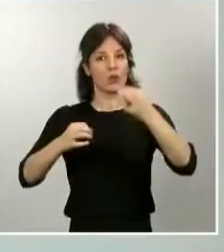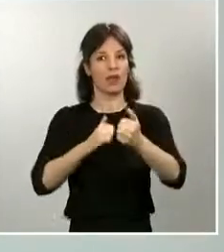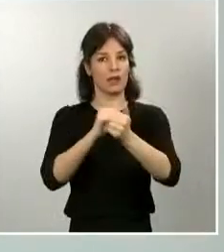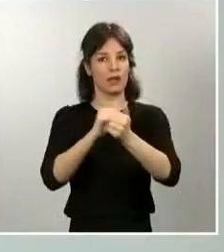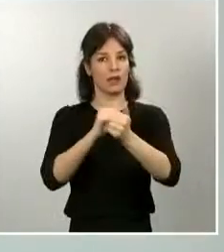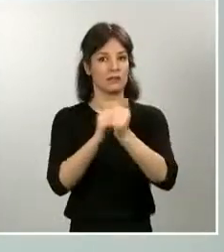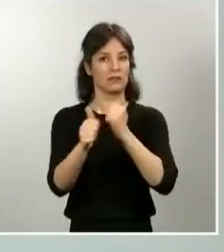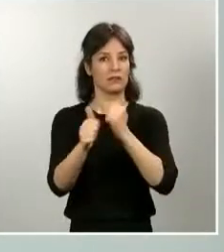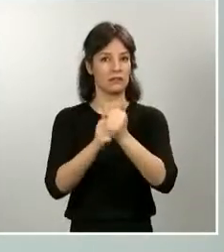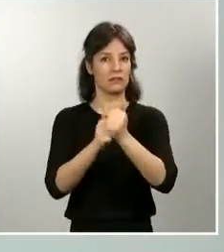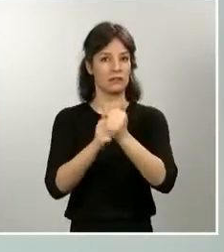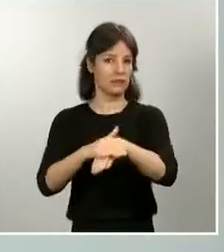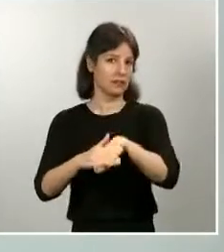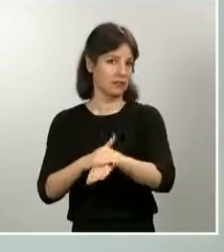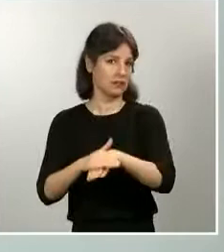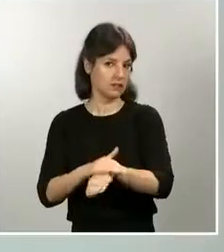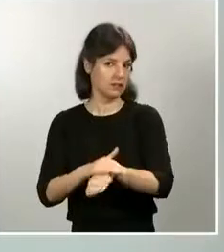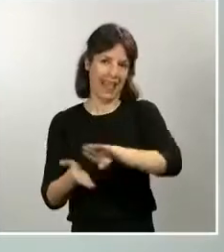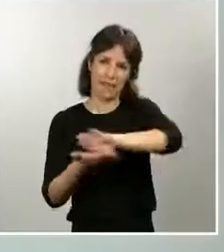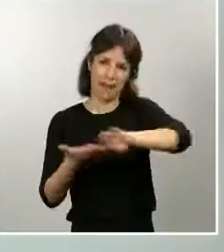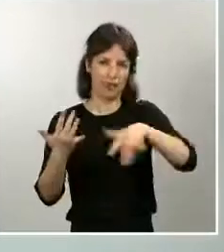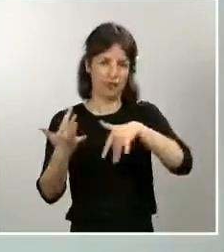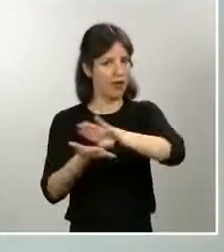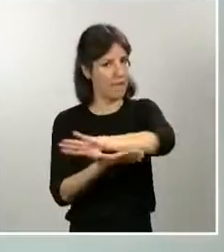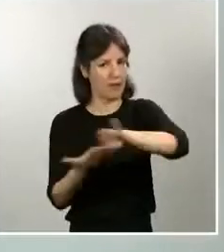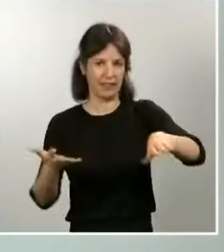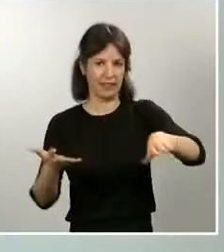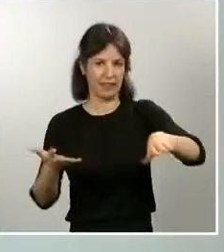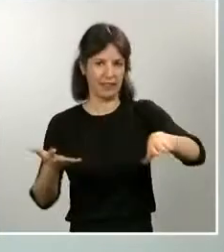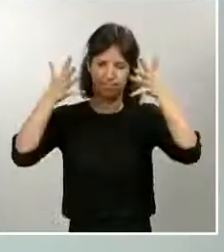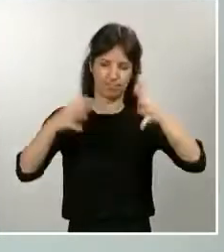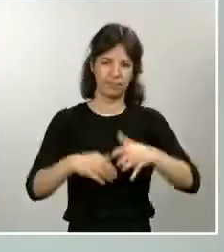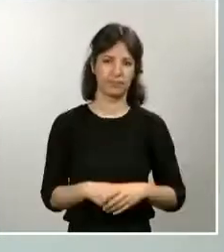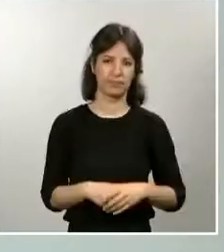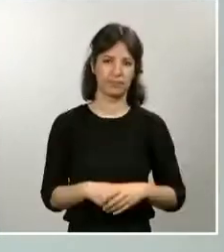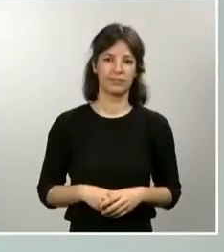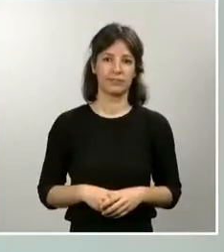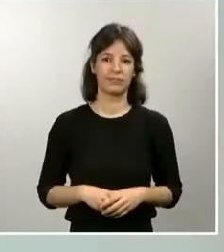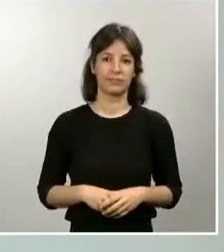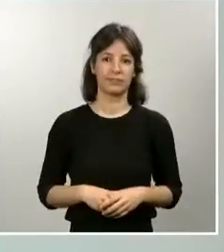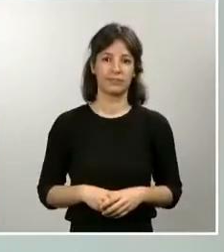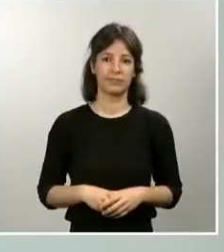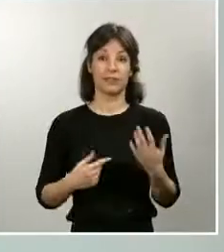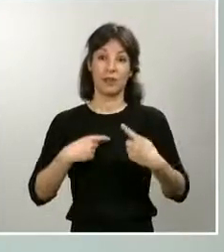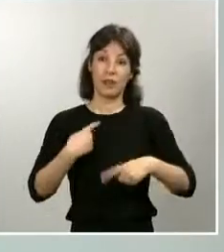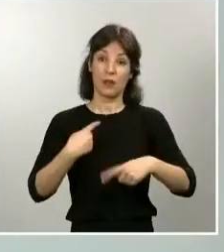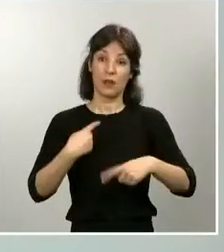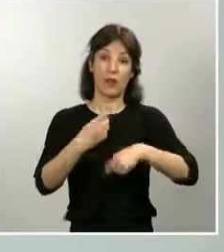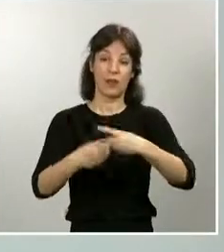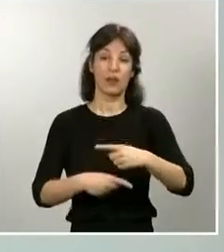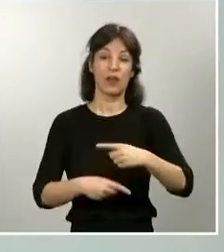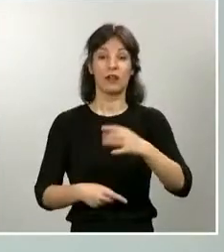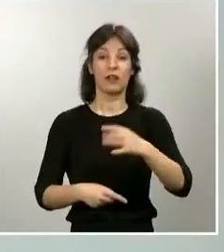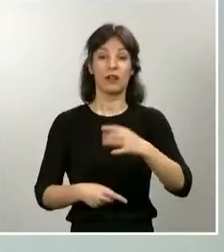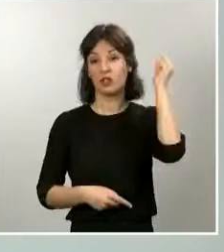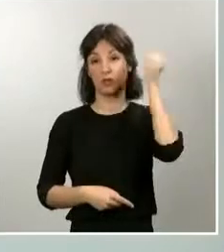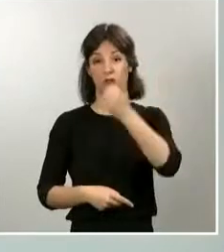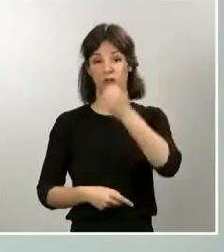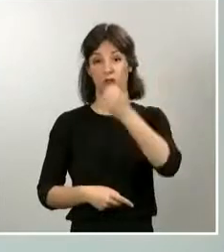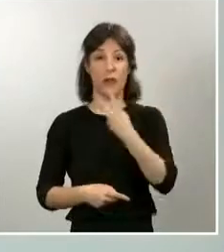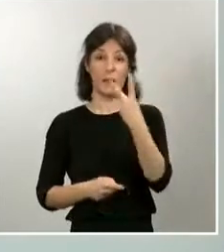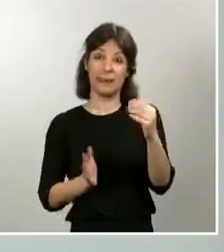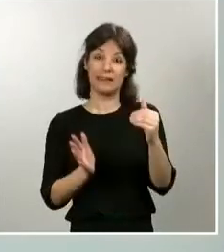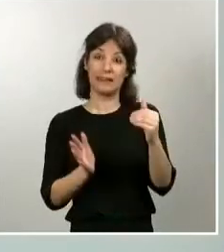almacenamiento independientes. Así, cada día, 20.000 hombres y mujeres de la policía luchan contra el